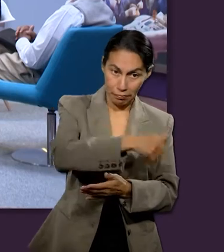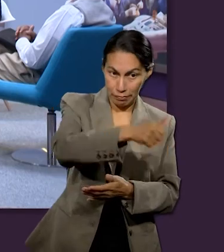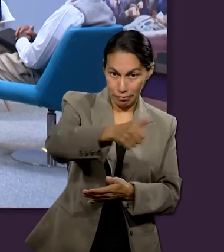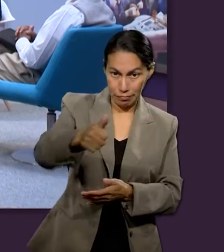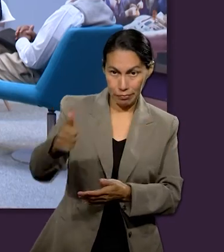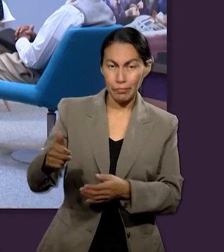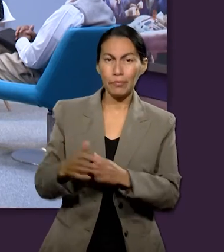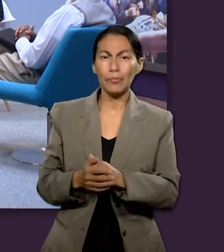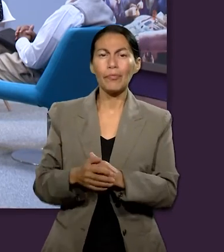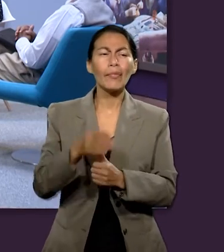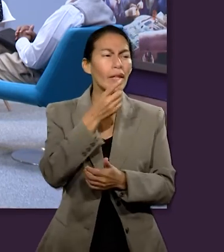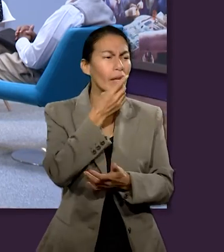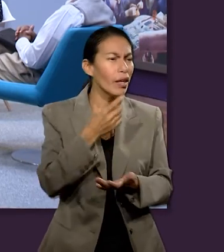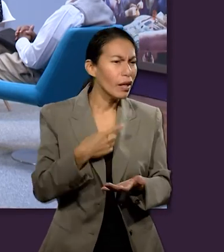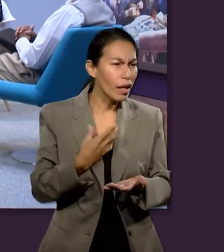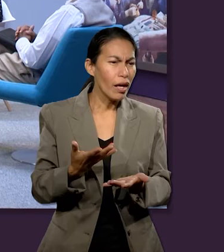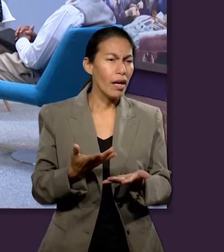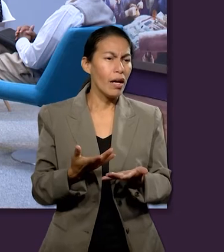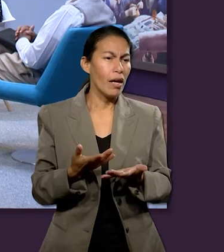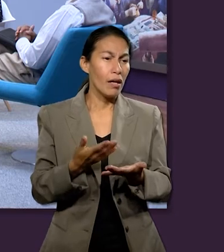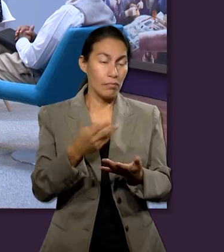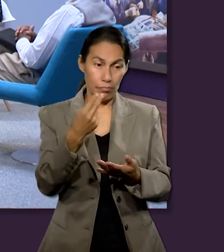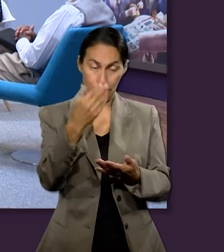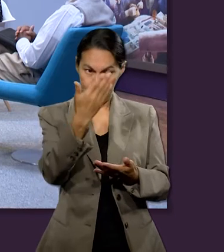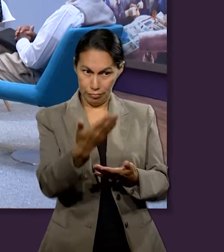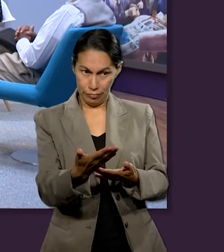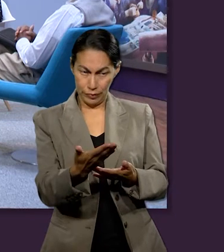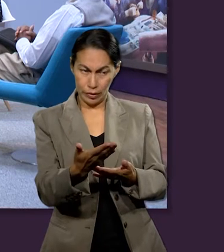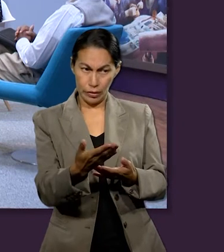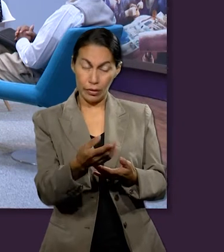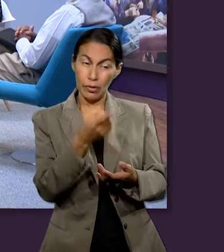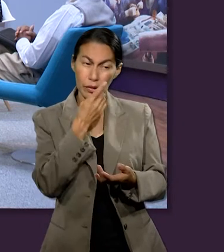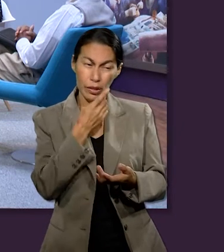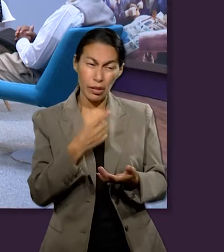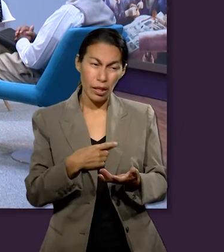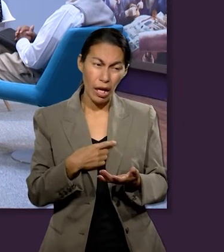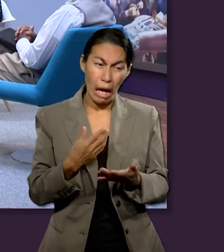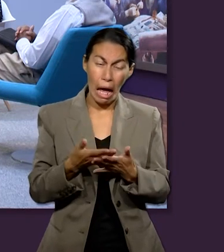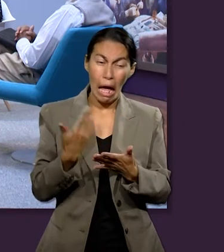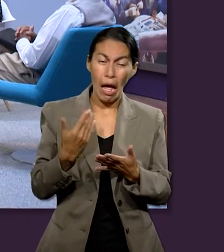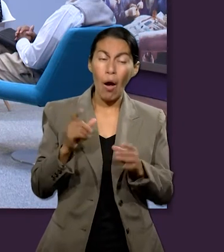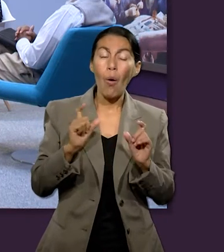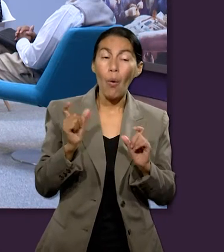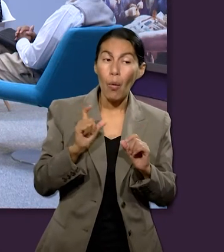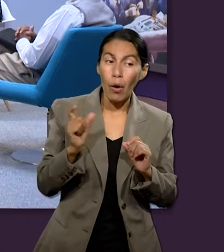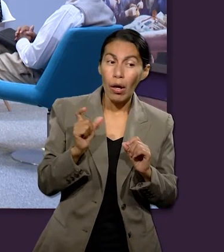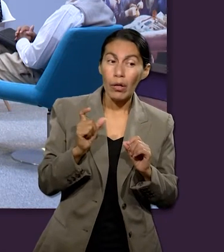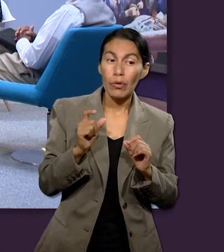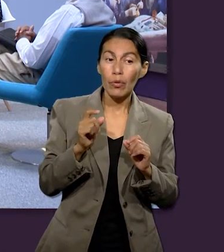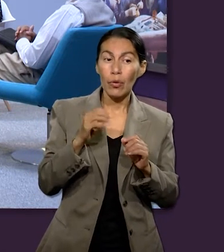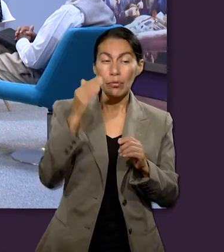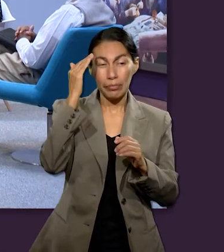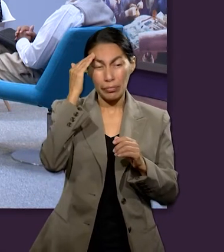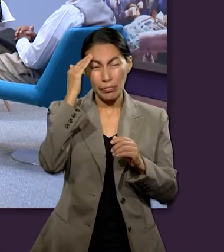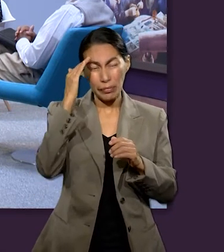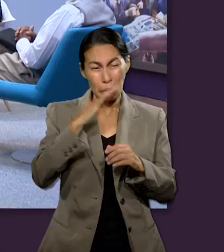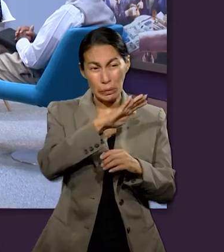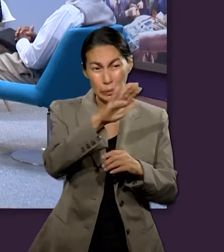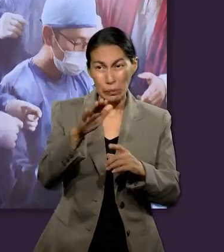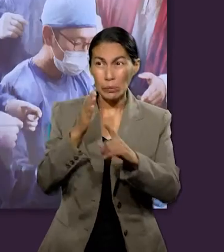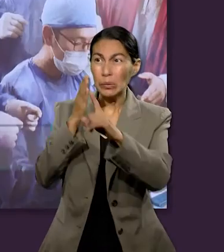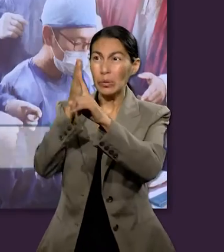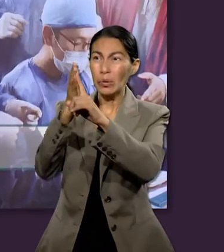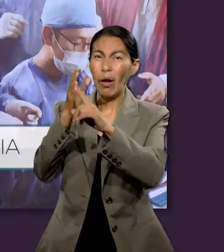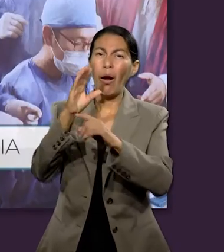presente y también que nos diga en qué momento de su vida han redactado por primera vez su Cosmovisión.